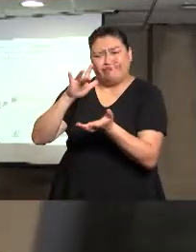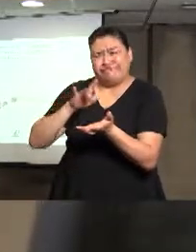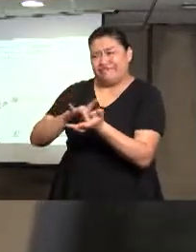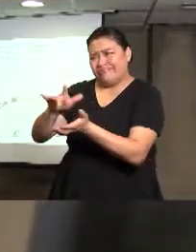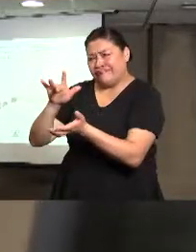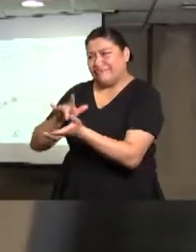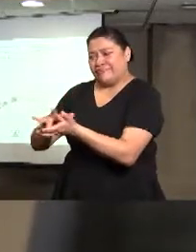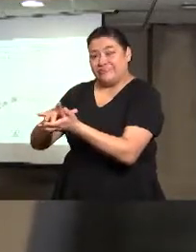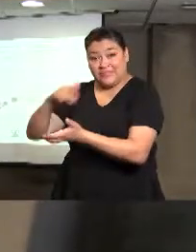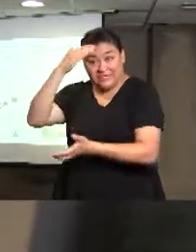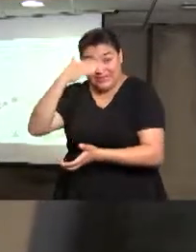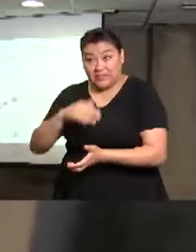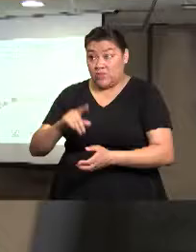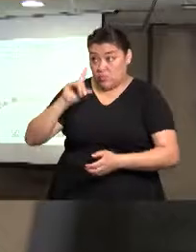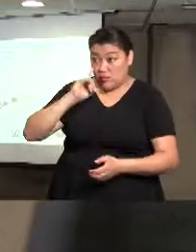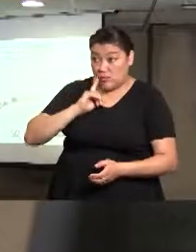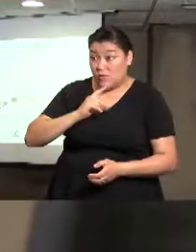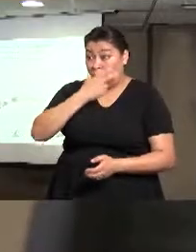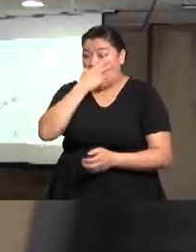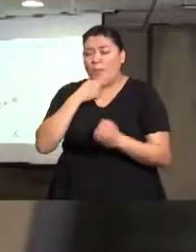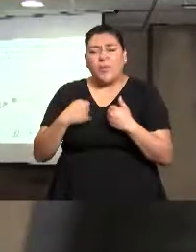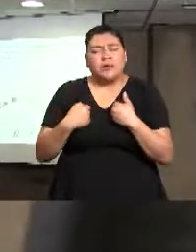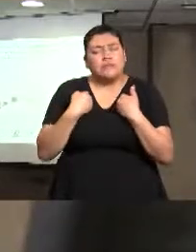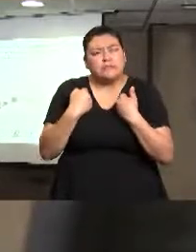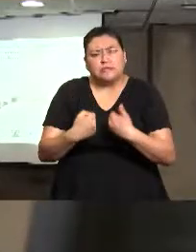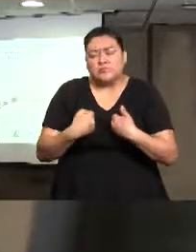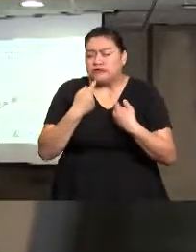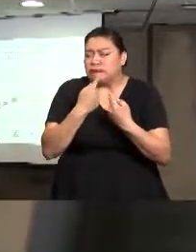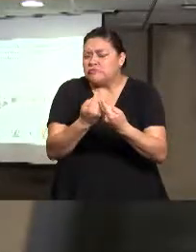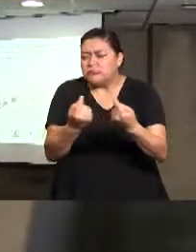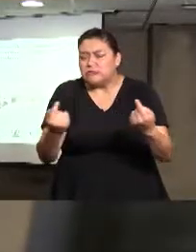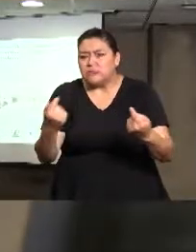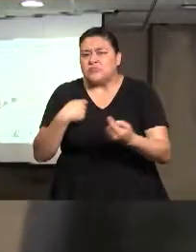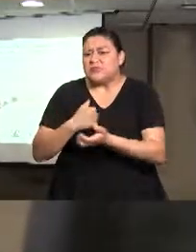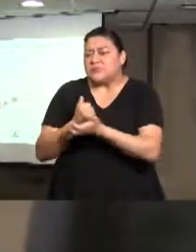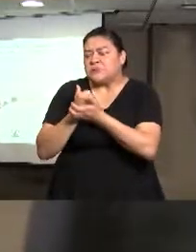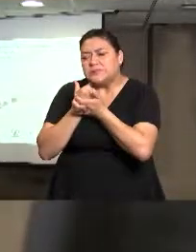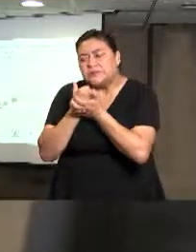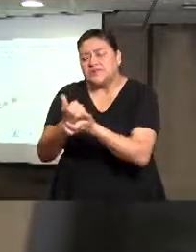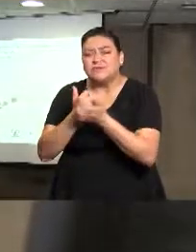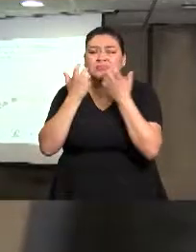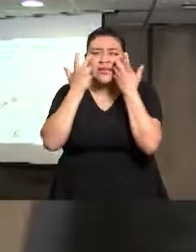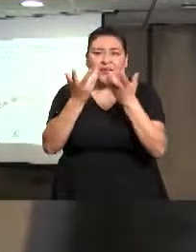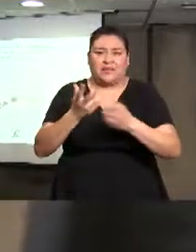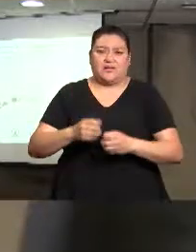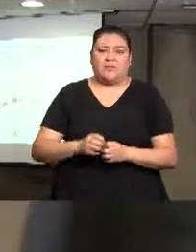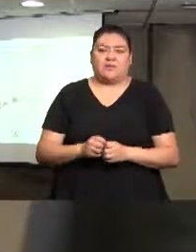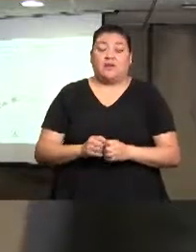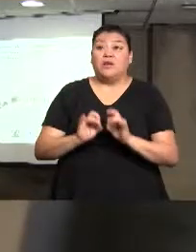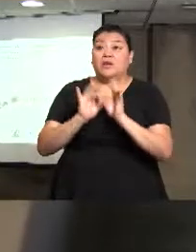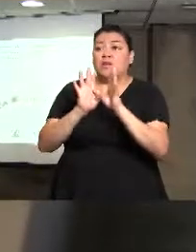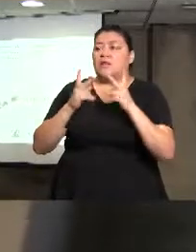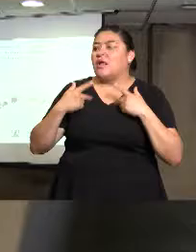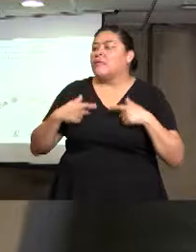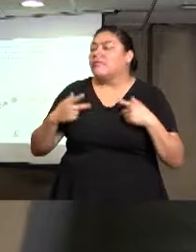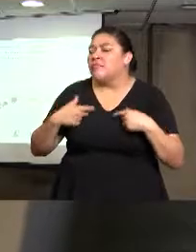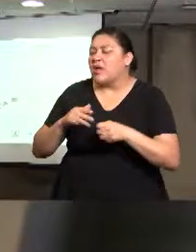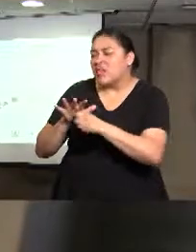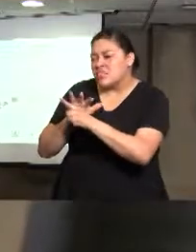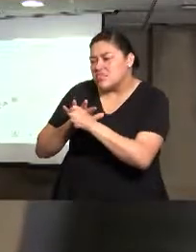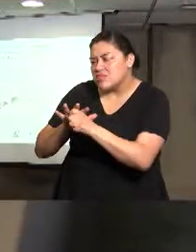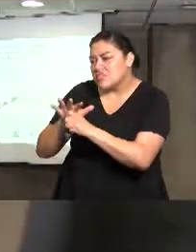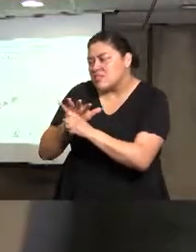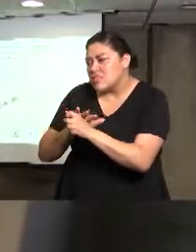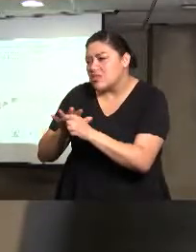a jóvenes y jovencitas que no caigan en la red y las trampas que se